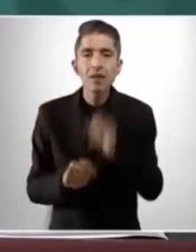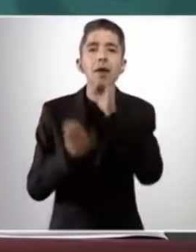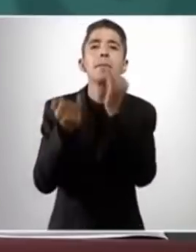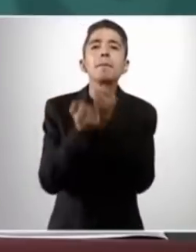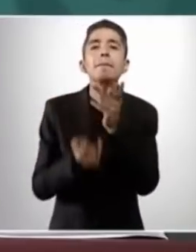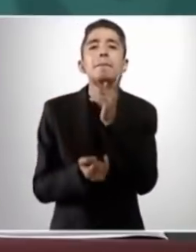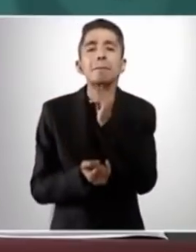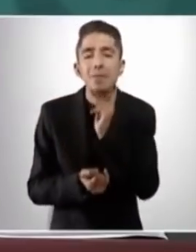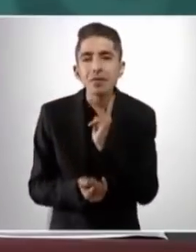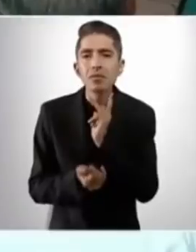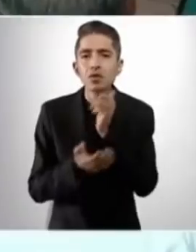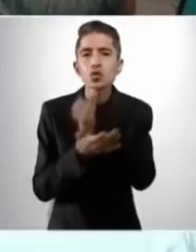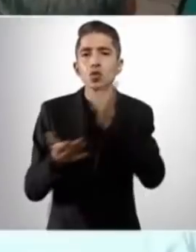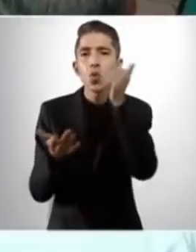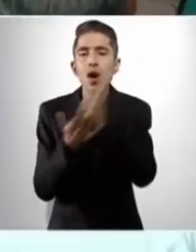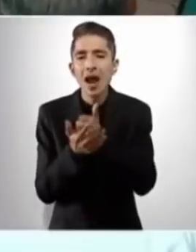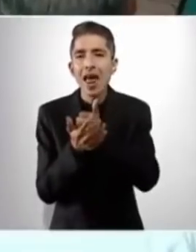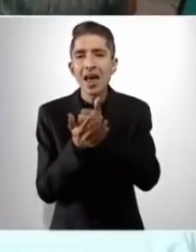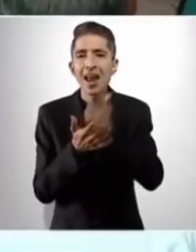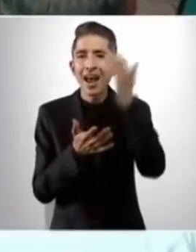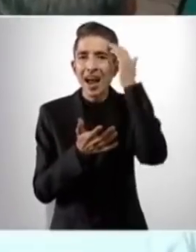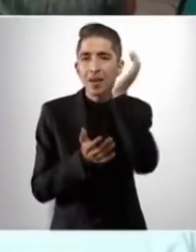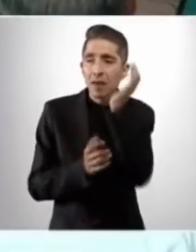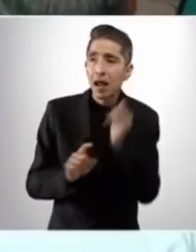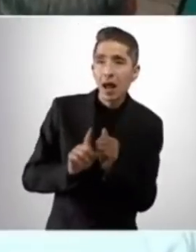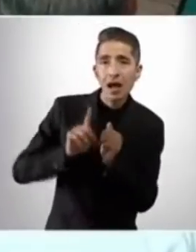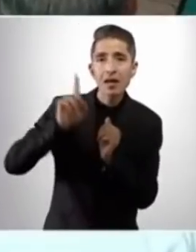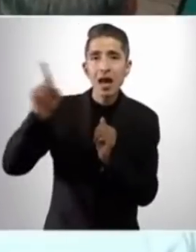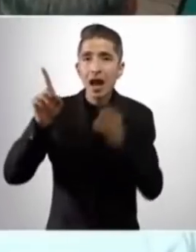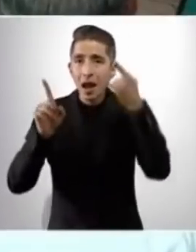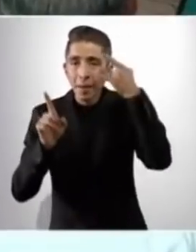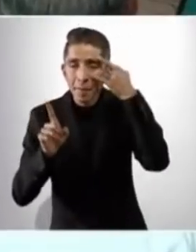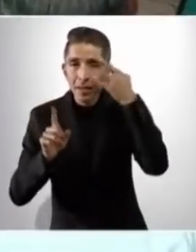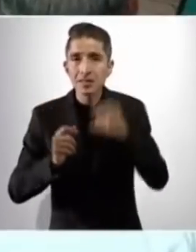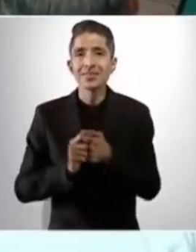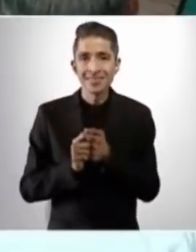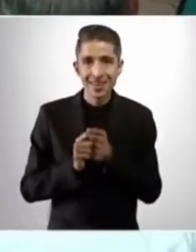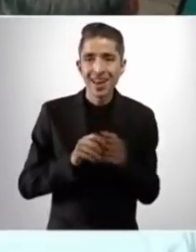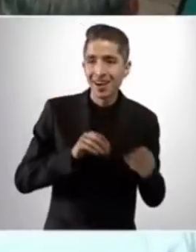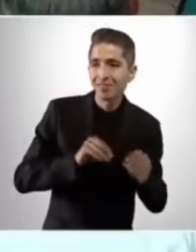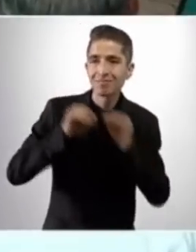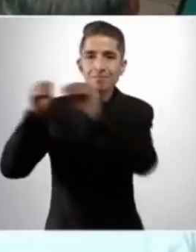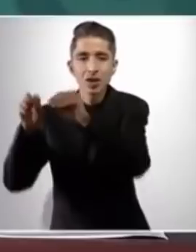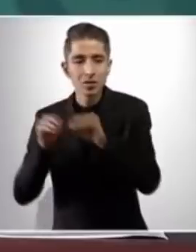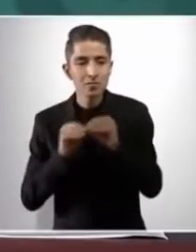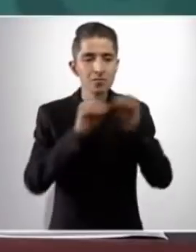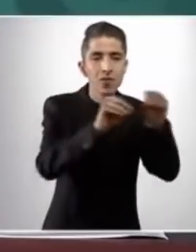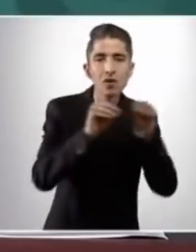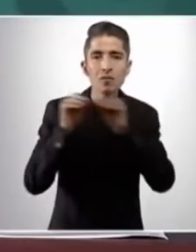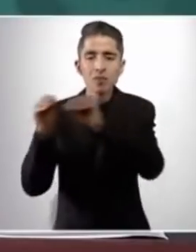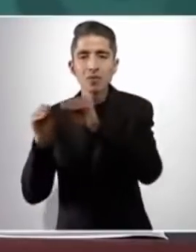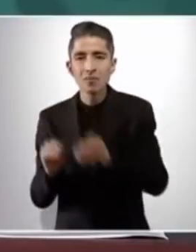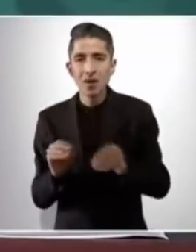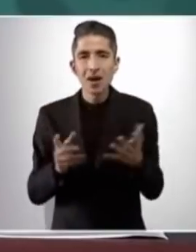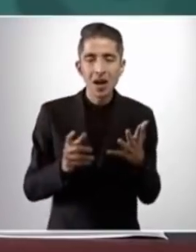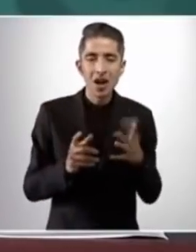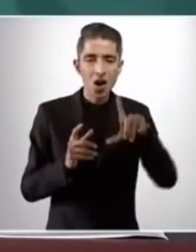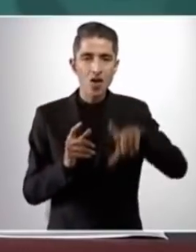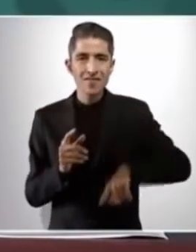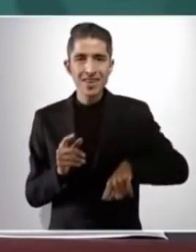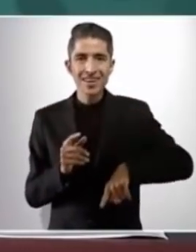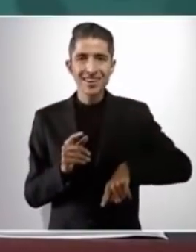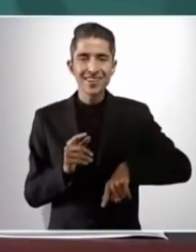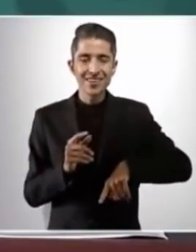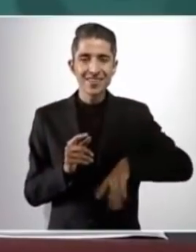en Ciudad del Carmen, Campeche. Entonces, vamos a llevar a cabo la descentralización del gobierno,